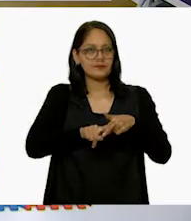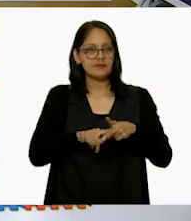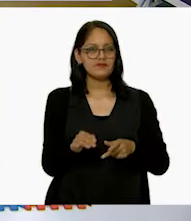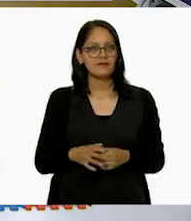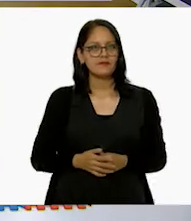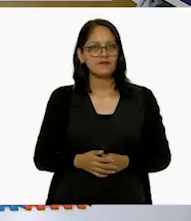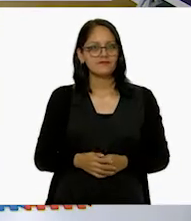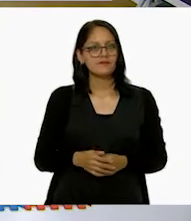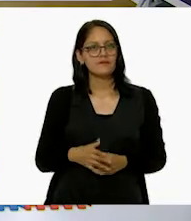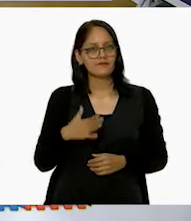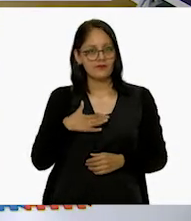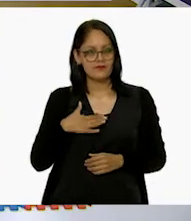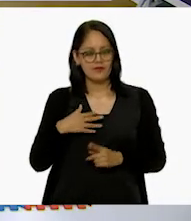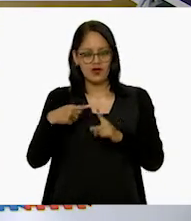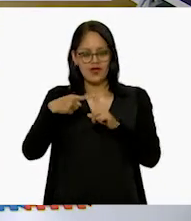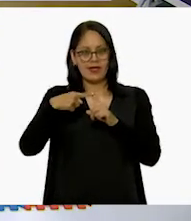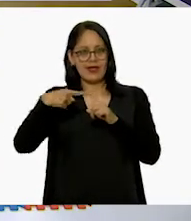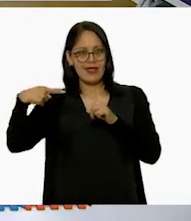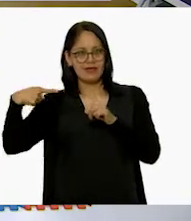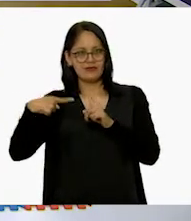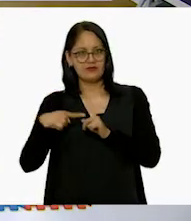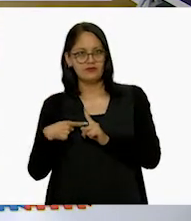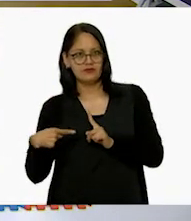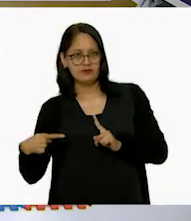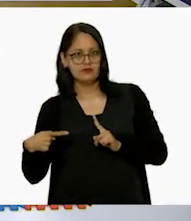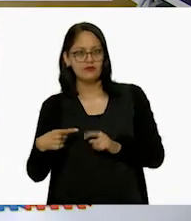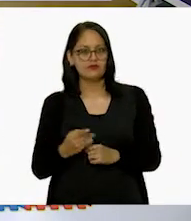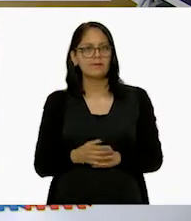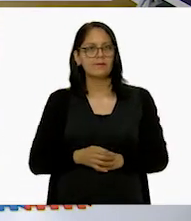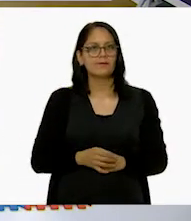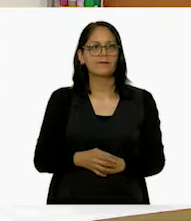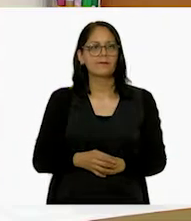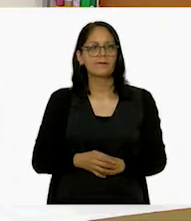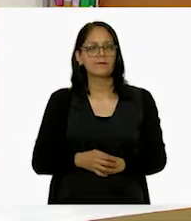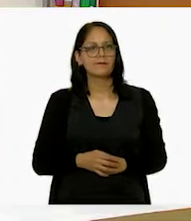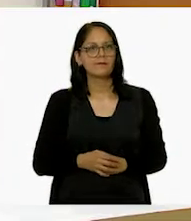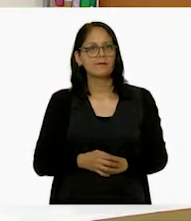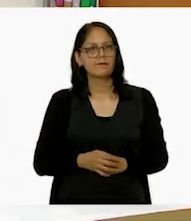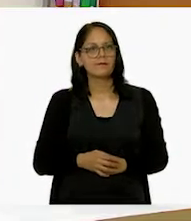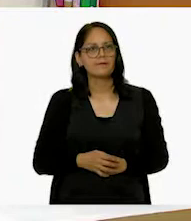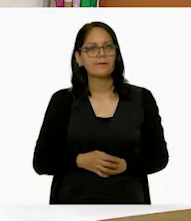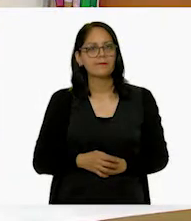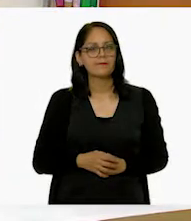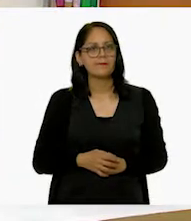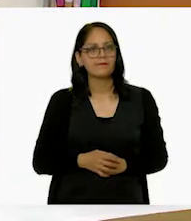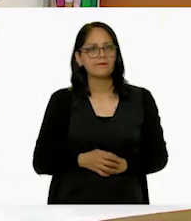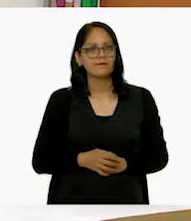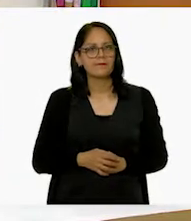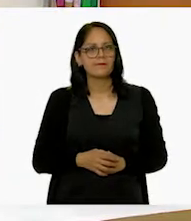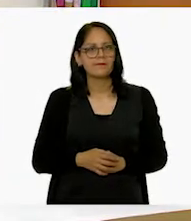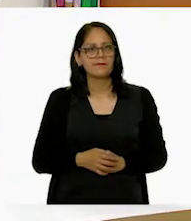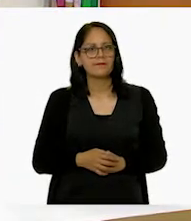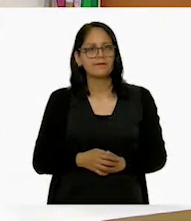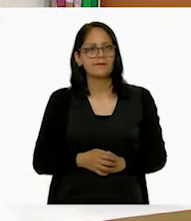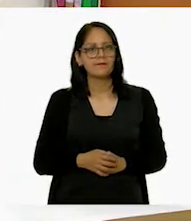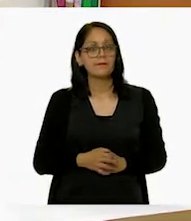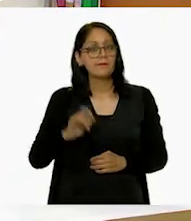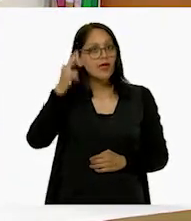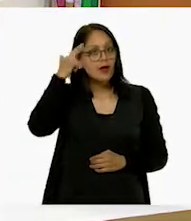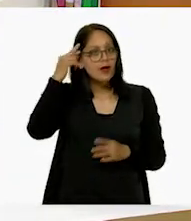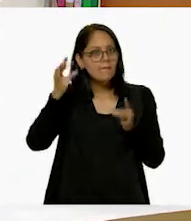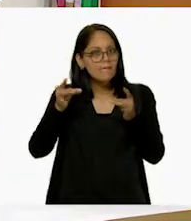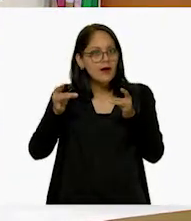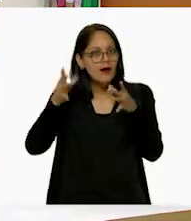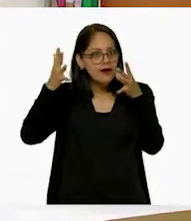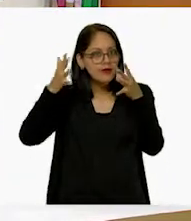Yo tengo que hacer dos lados largos. Entonces, aquí. Yo tengo que hacer. Recuerden, magia.